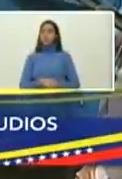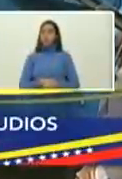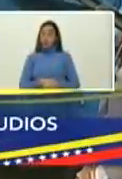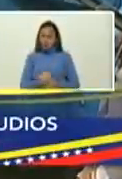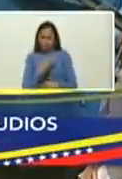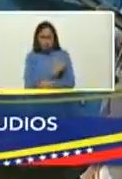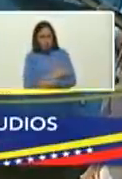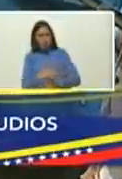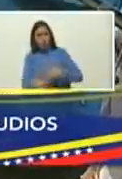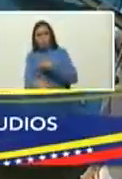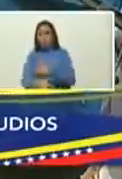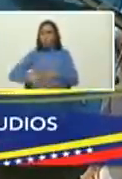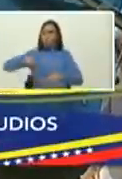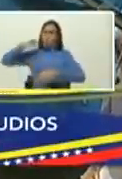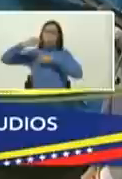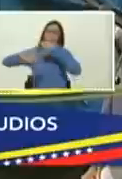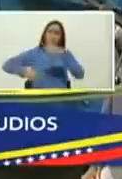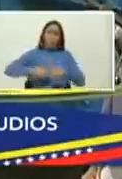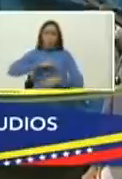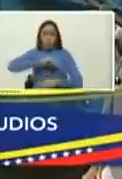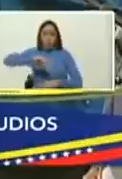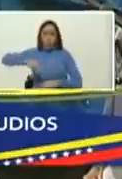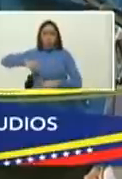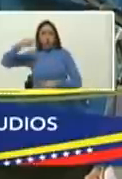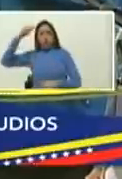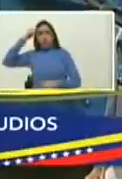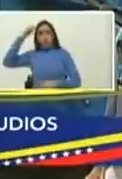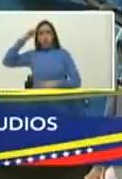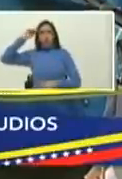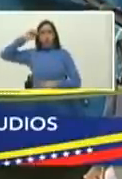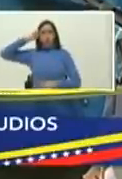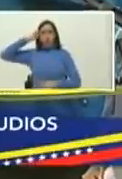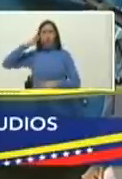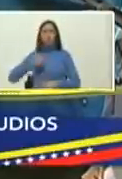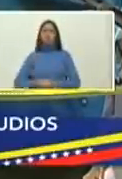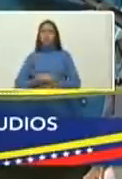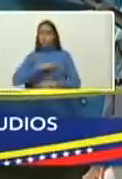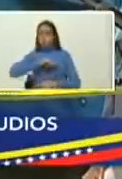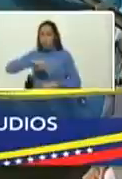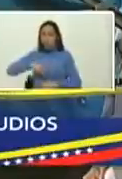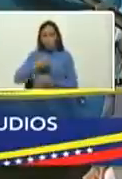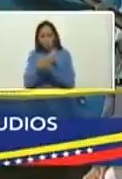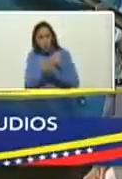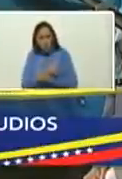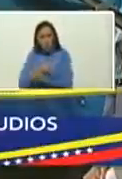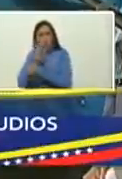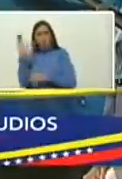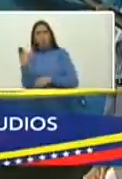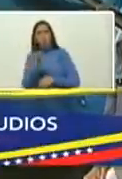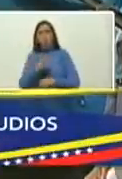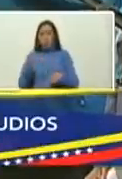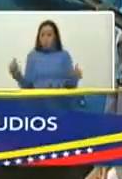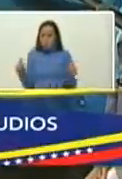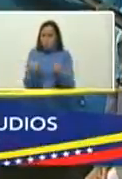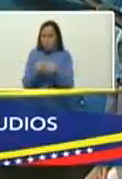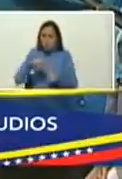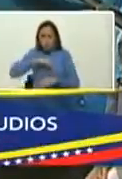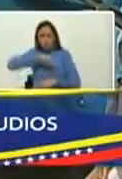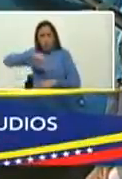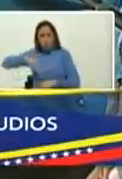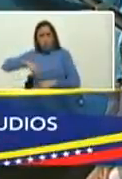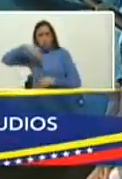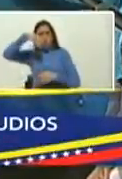sangre en nuestra mente en nuestro amor Colombia está con nosotros y en nosotros